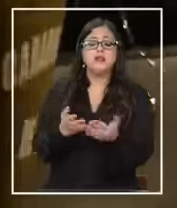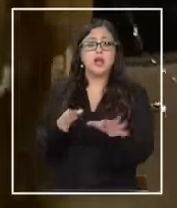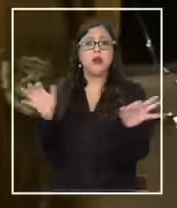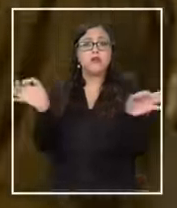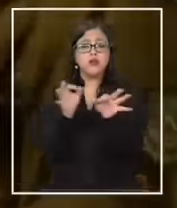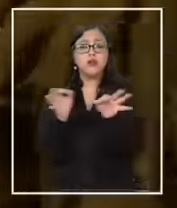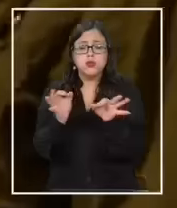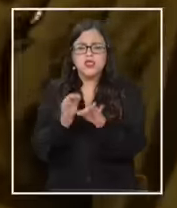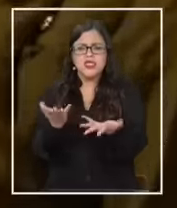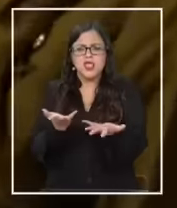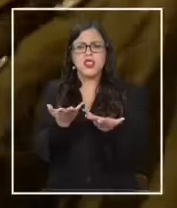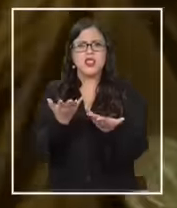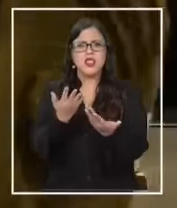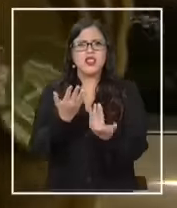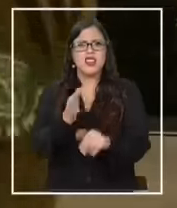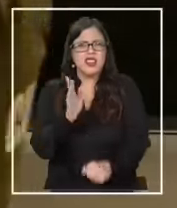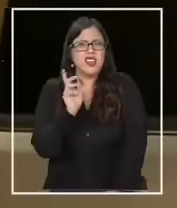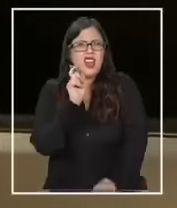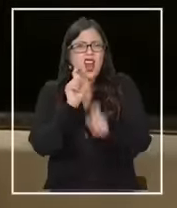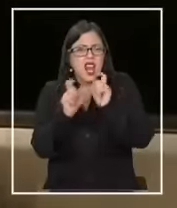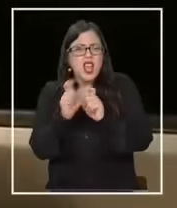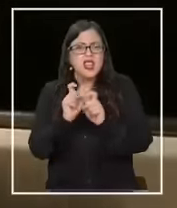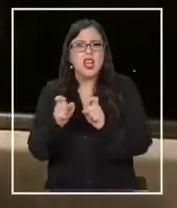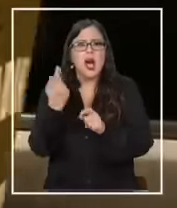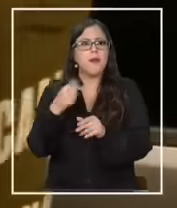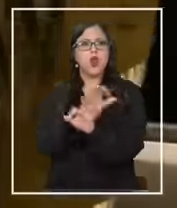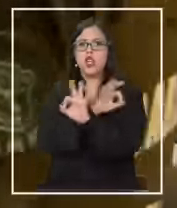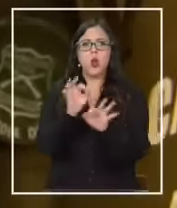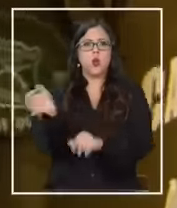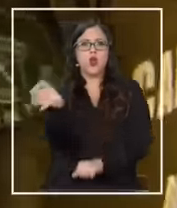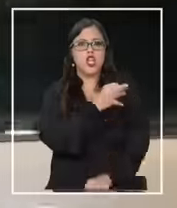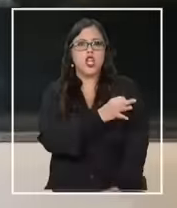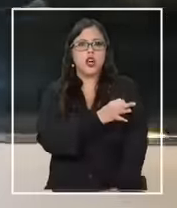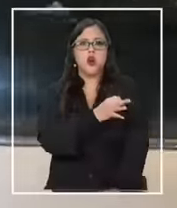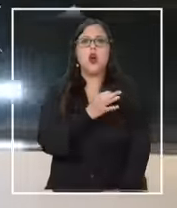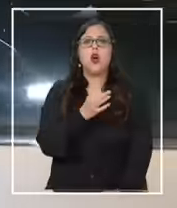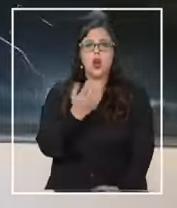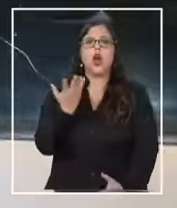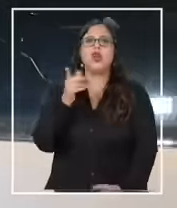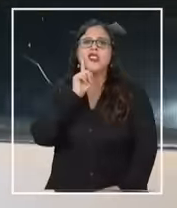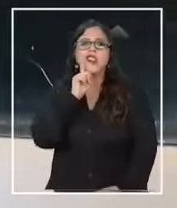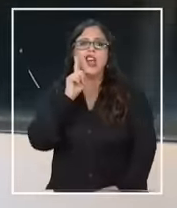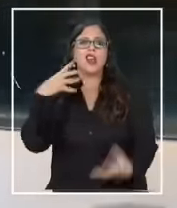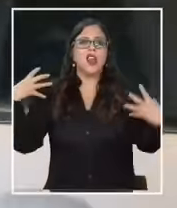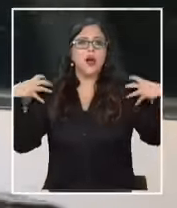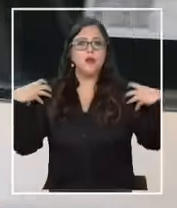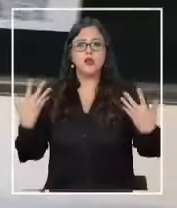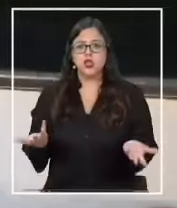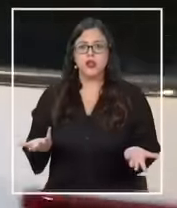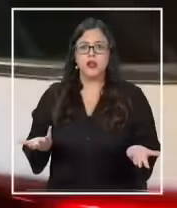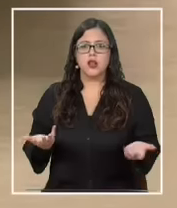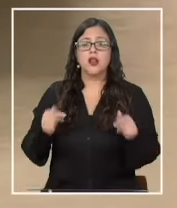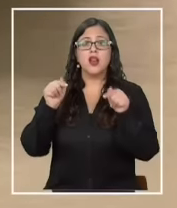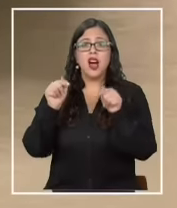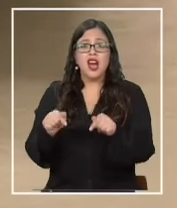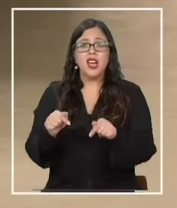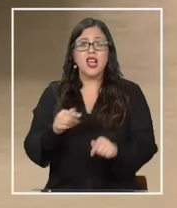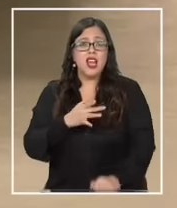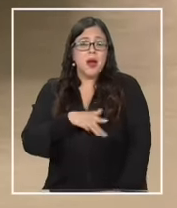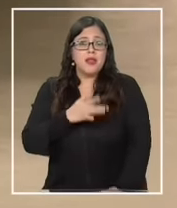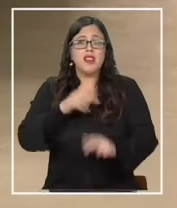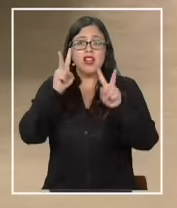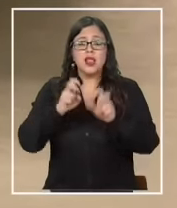y la grave falta de uno de sus pares. Pero ninguno reconoció ser o conocer al responsable. Es lamentable y se quiebran las confianzas